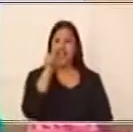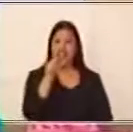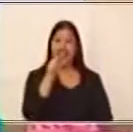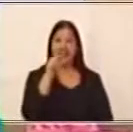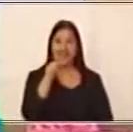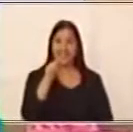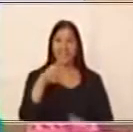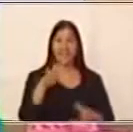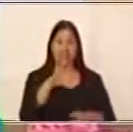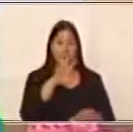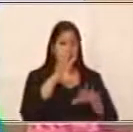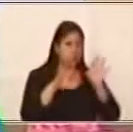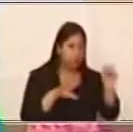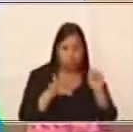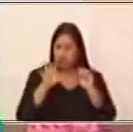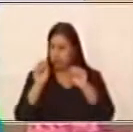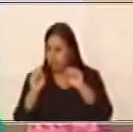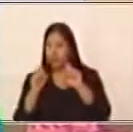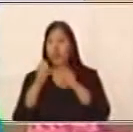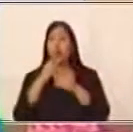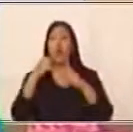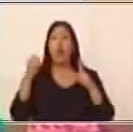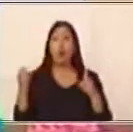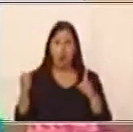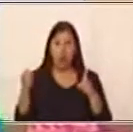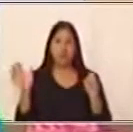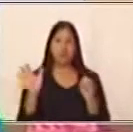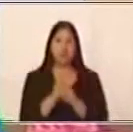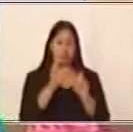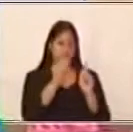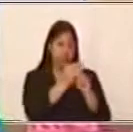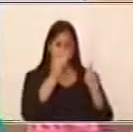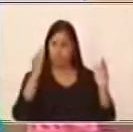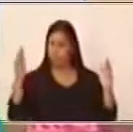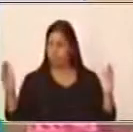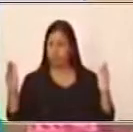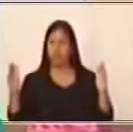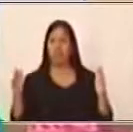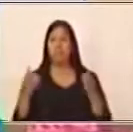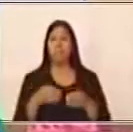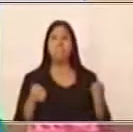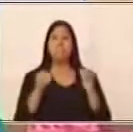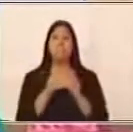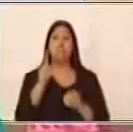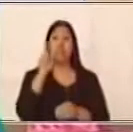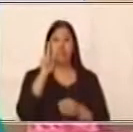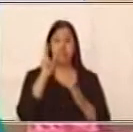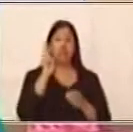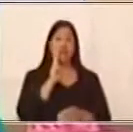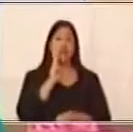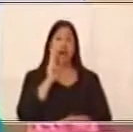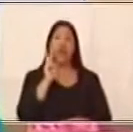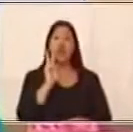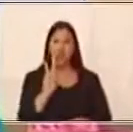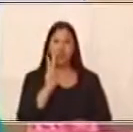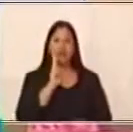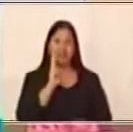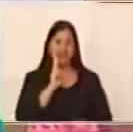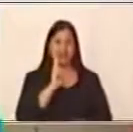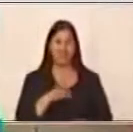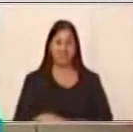identificar que es una oración compuesta porque tiene más de un verbo. Ahora bien, ¿cuáles son las